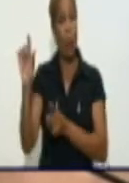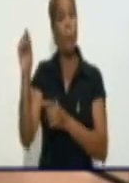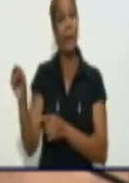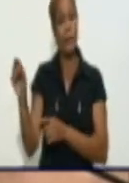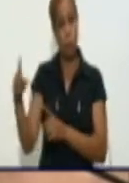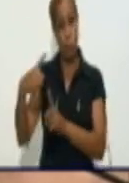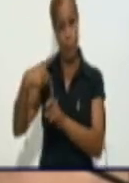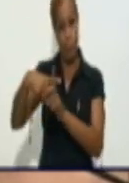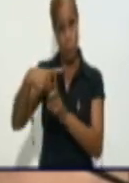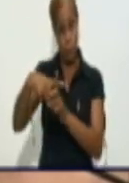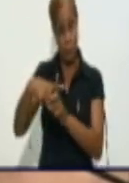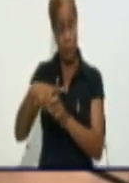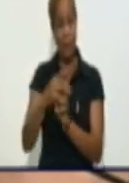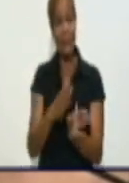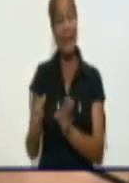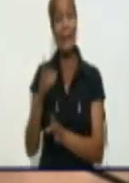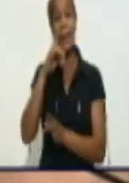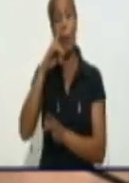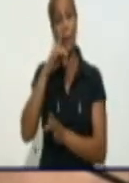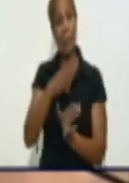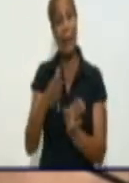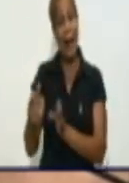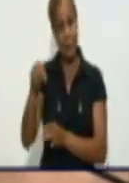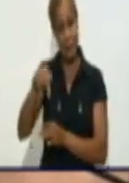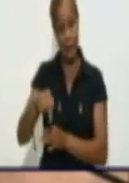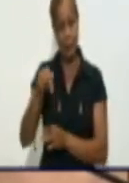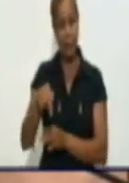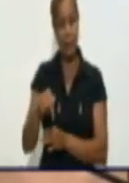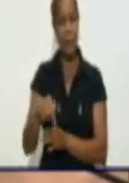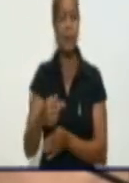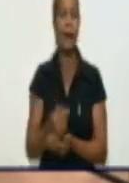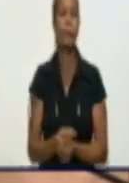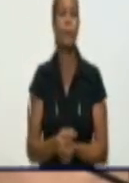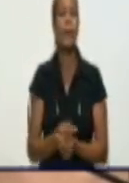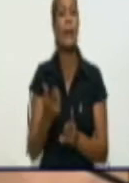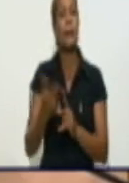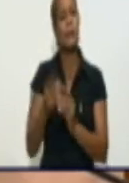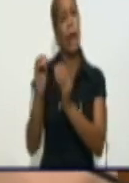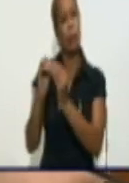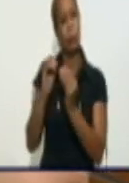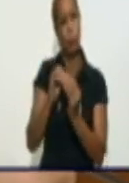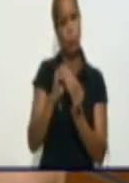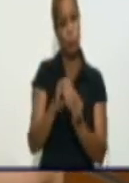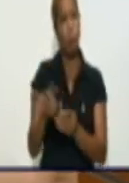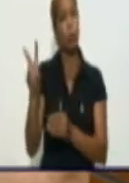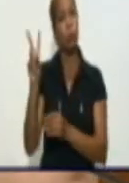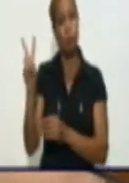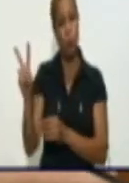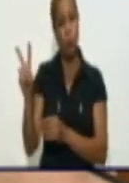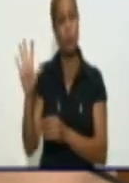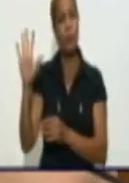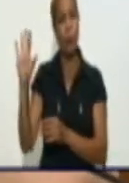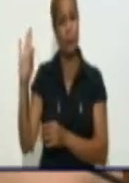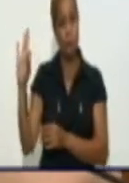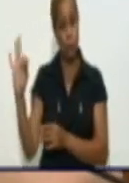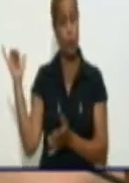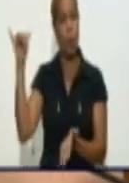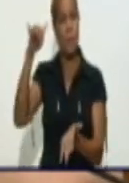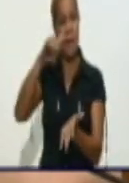noviembre hasta la fecha. De ellos 5.387 son autóctonos y 258 viajeros.